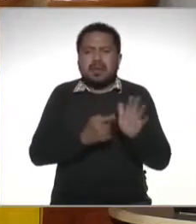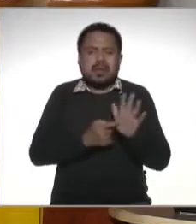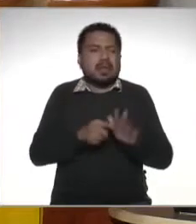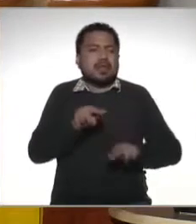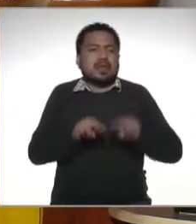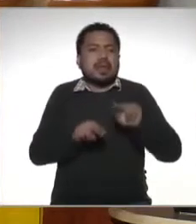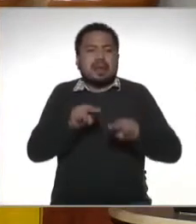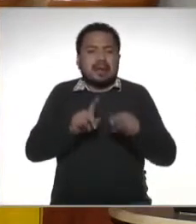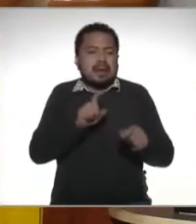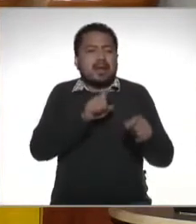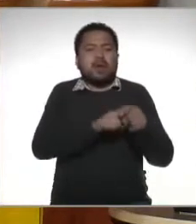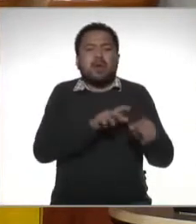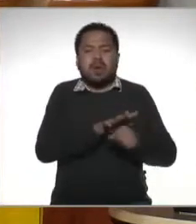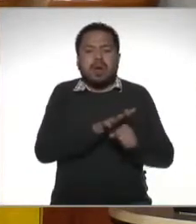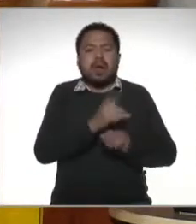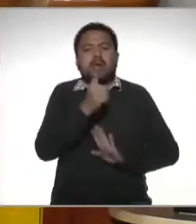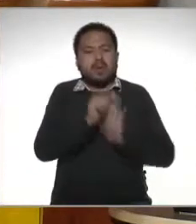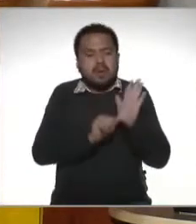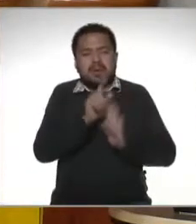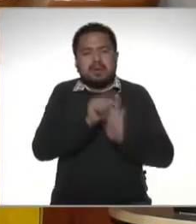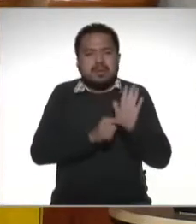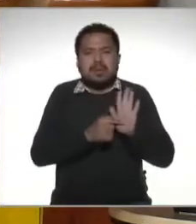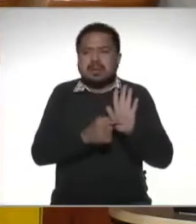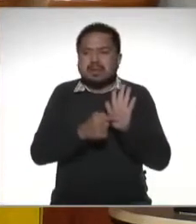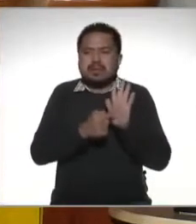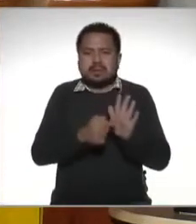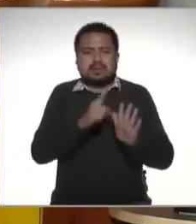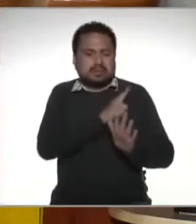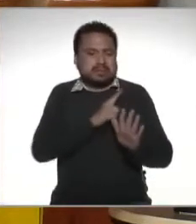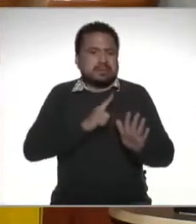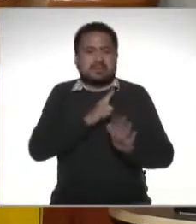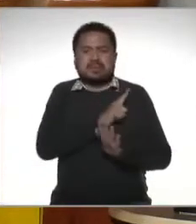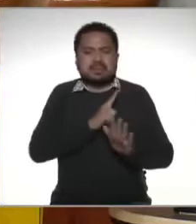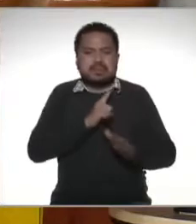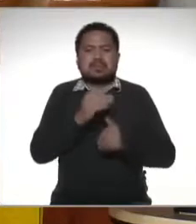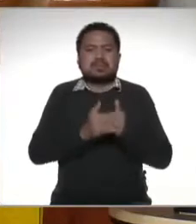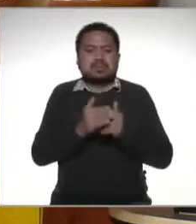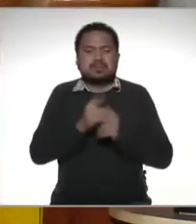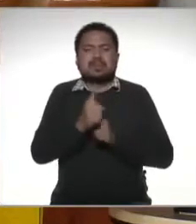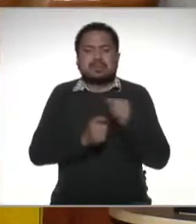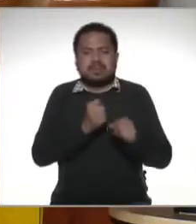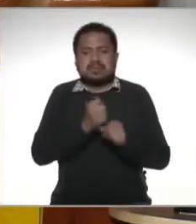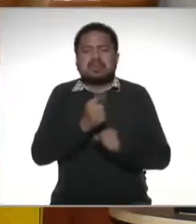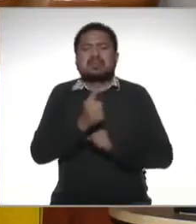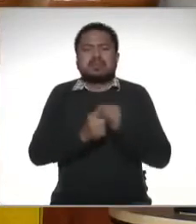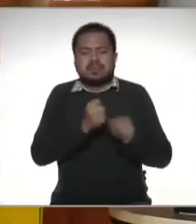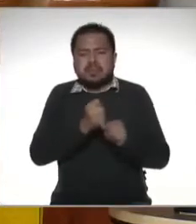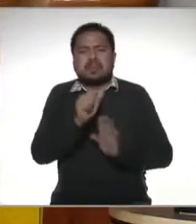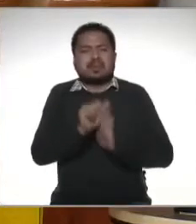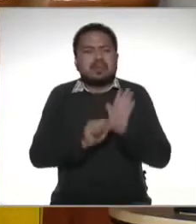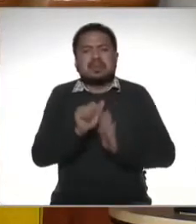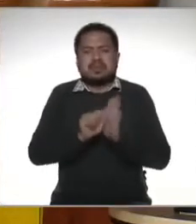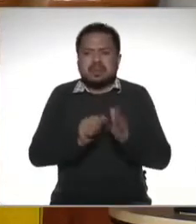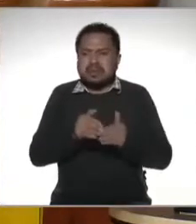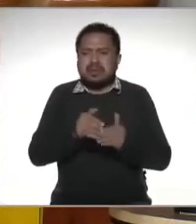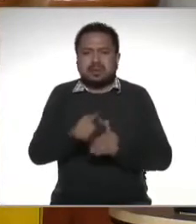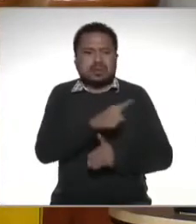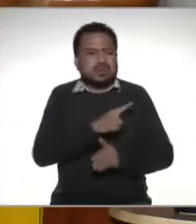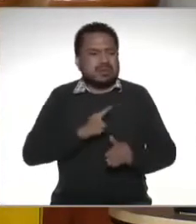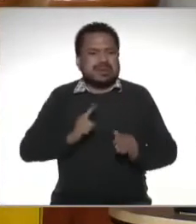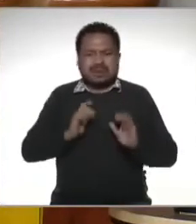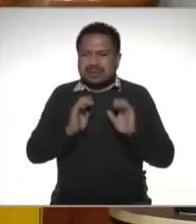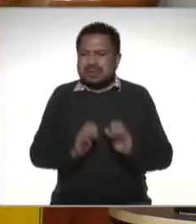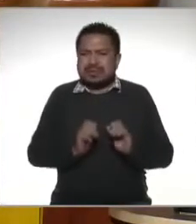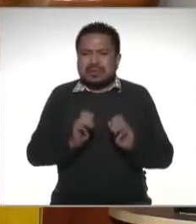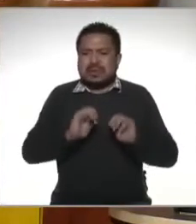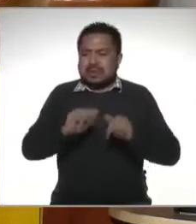que está normalmente son declaraciones mensuales que se tienen que presentar el mes siguiente al que corresponden los ingresos cuidar mucho la